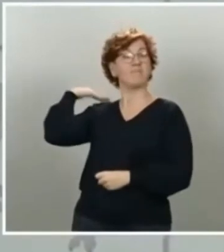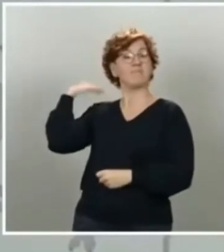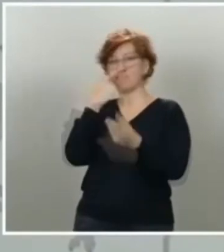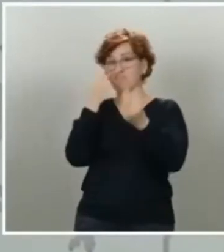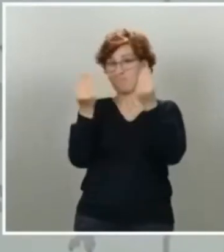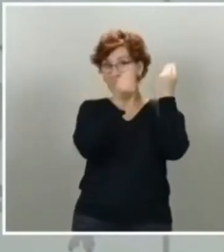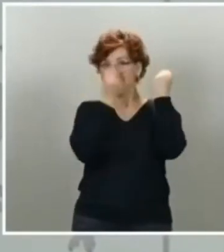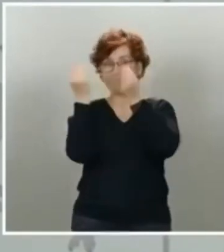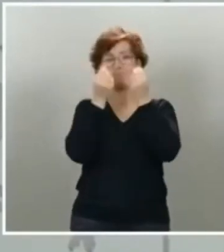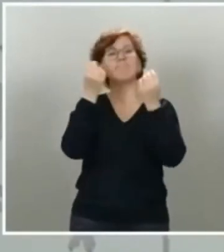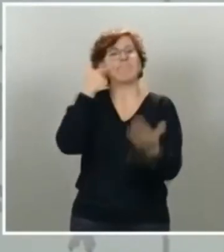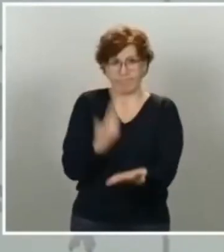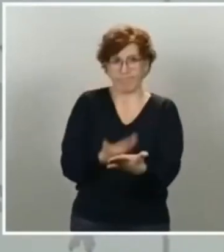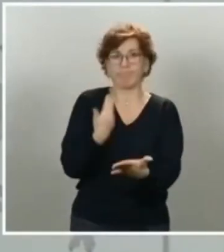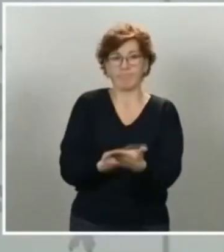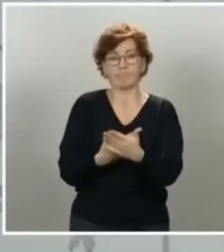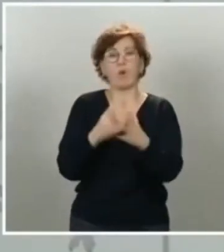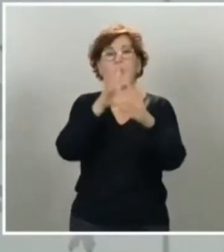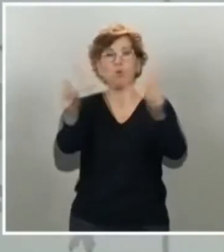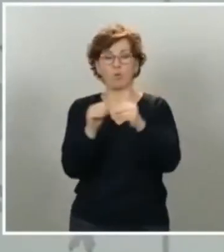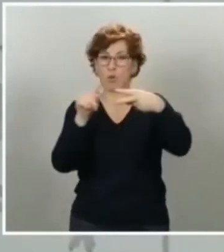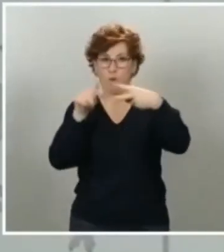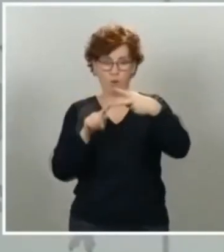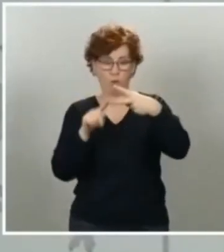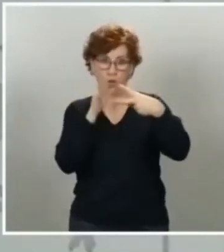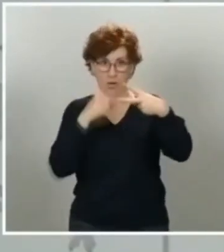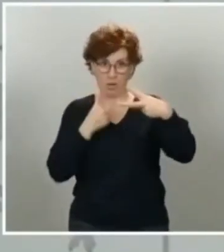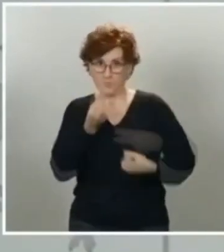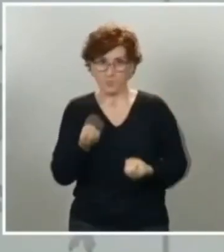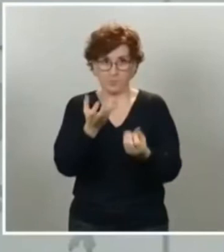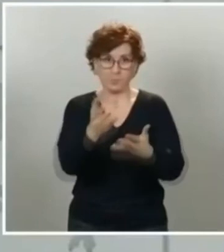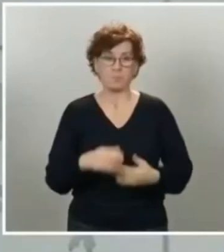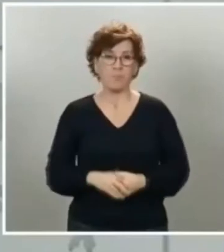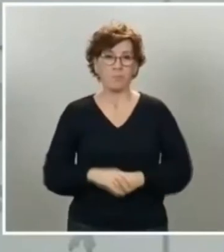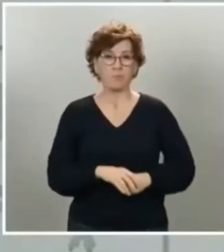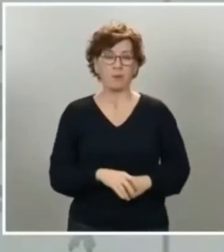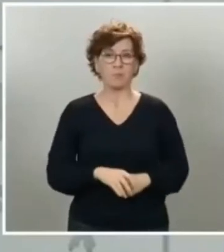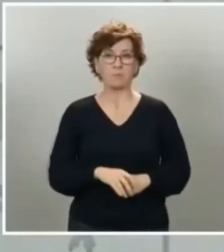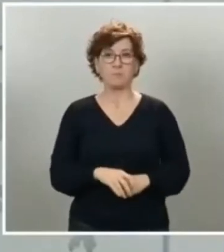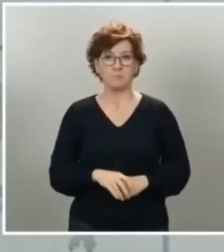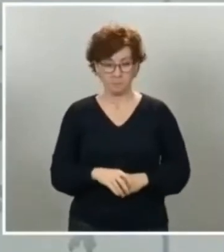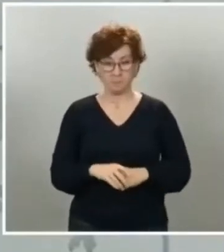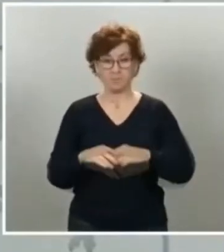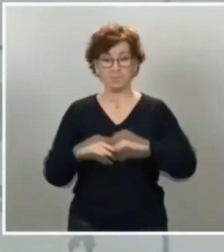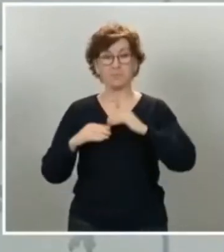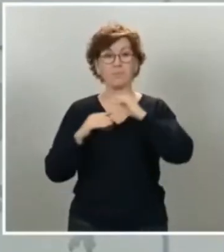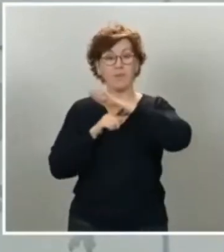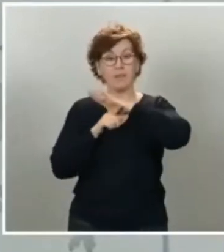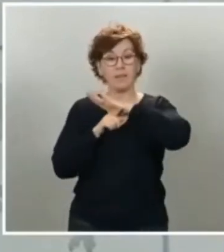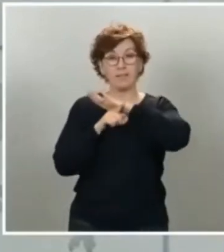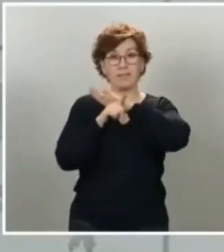arrojan, además, dos conclusiones que me gustaría compartir con ustedes. La primera es que la senda de crecimiento sostenido y sólido que seguíamos